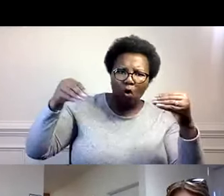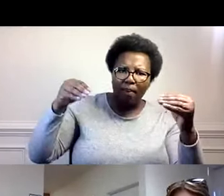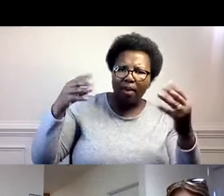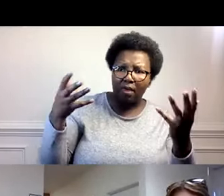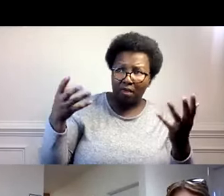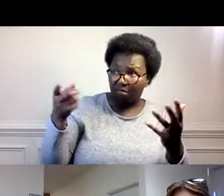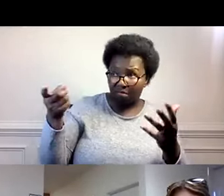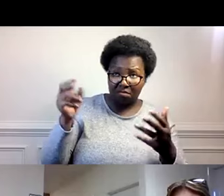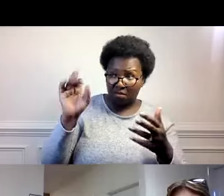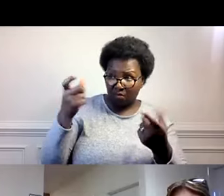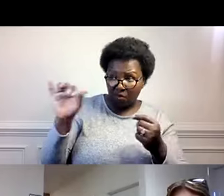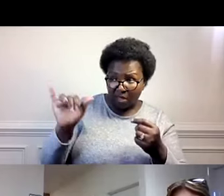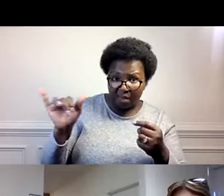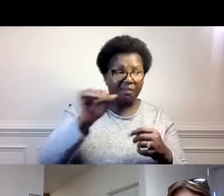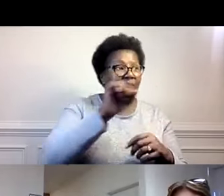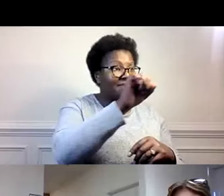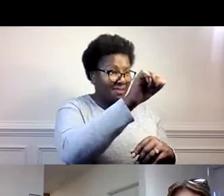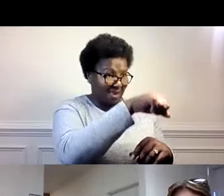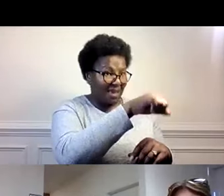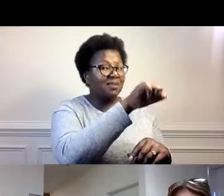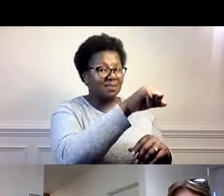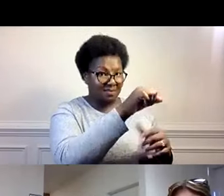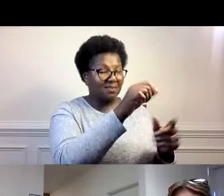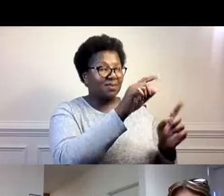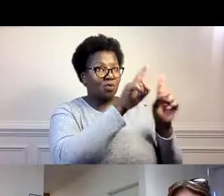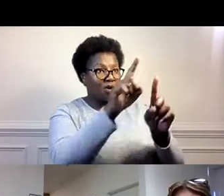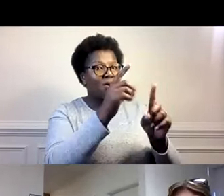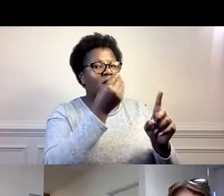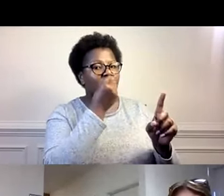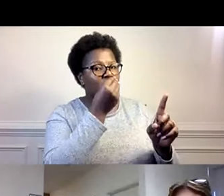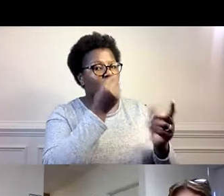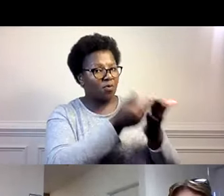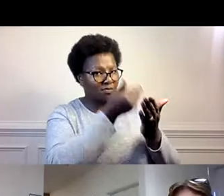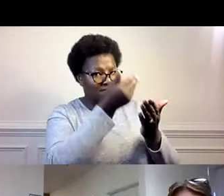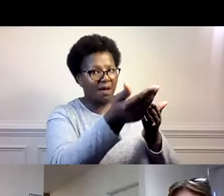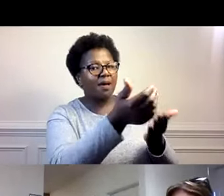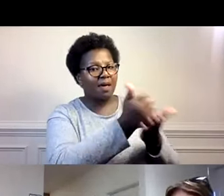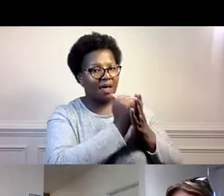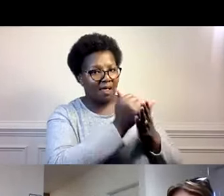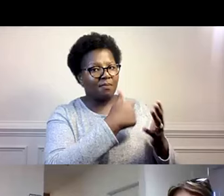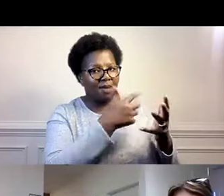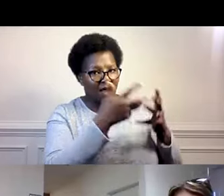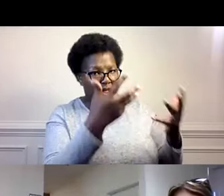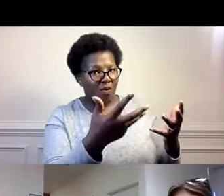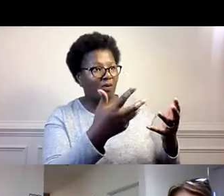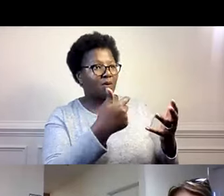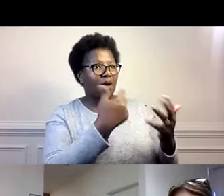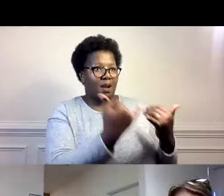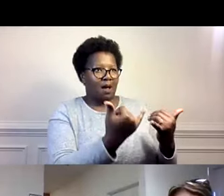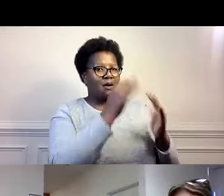despesas o compras a cuenta bancaria. ¿Trabajas tú con Rebeca en algo así?